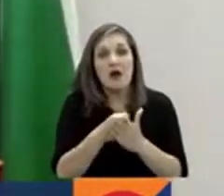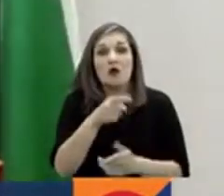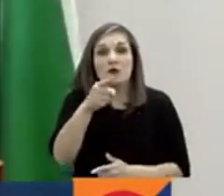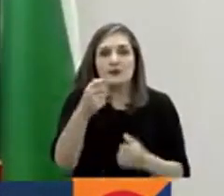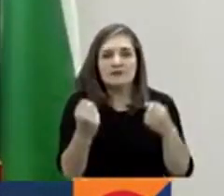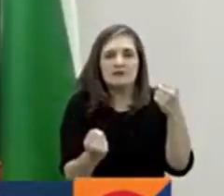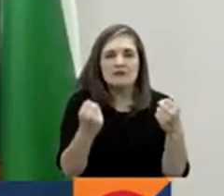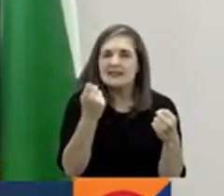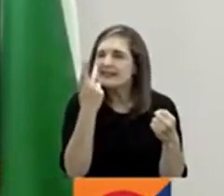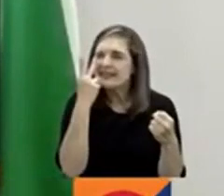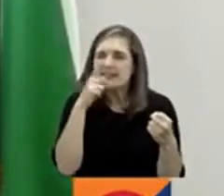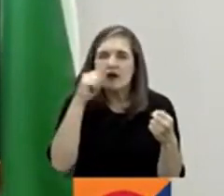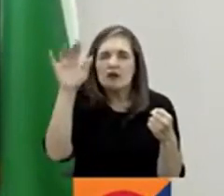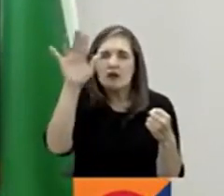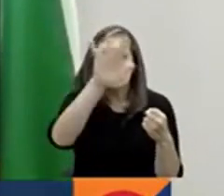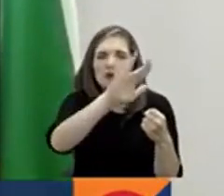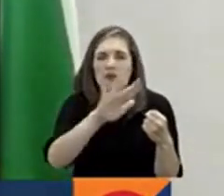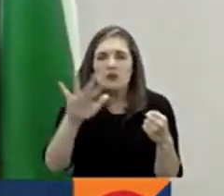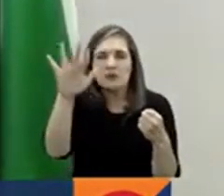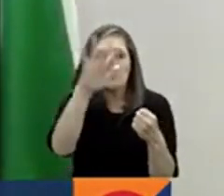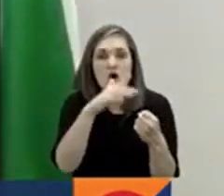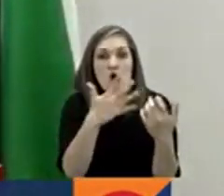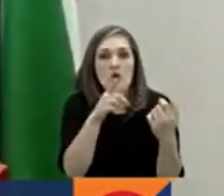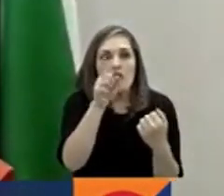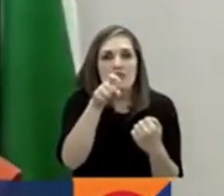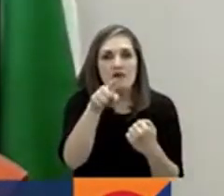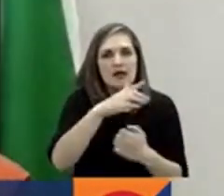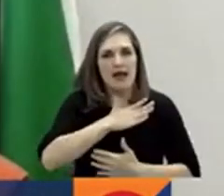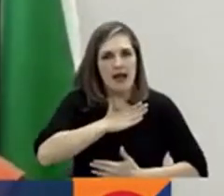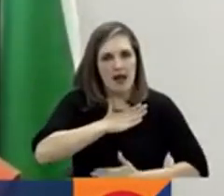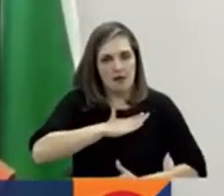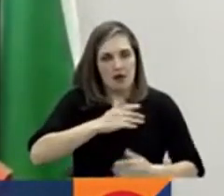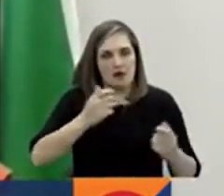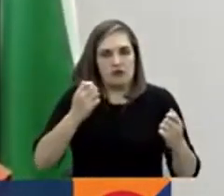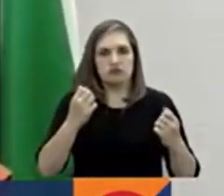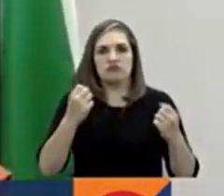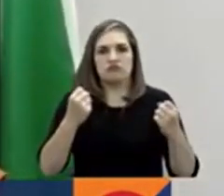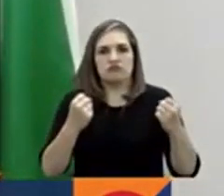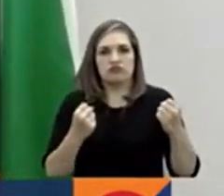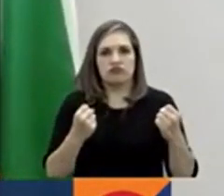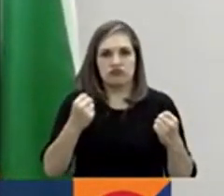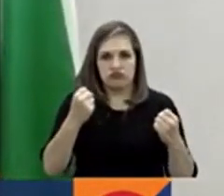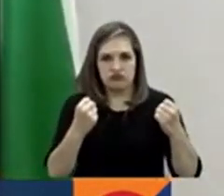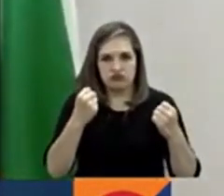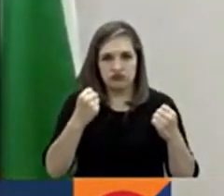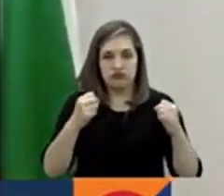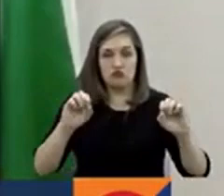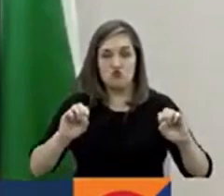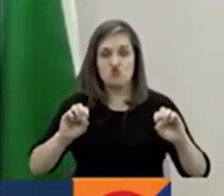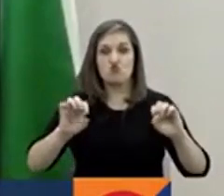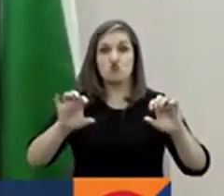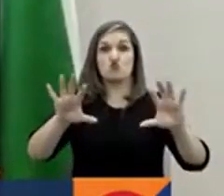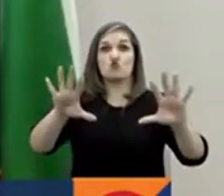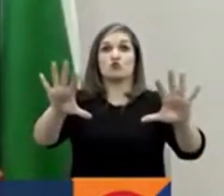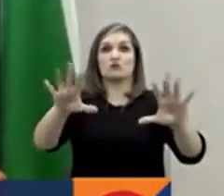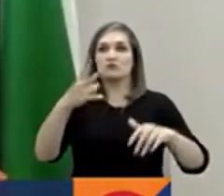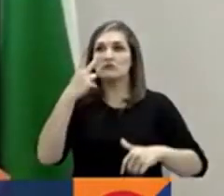se requiere que conserven la calma e igual utilizar las luces